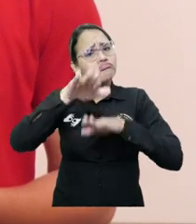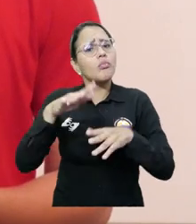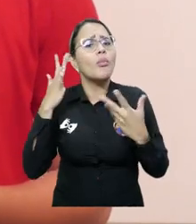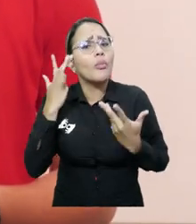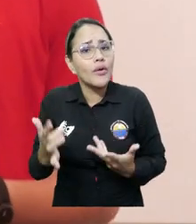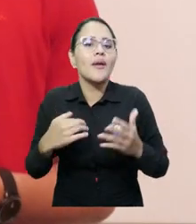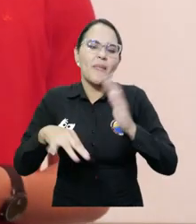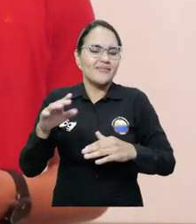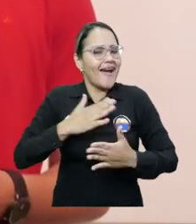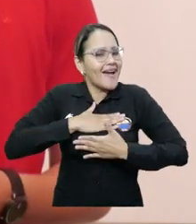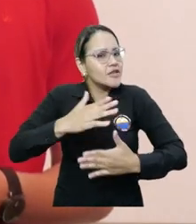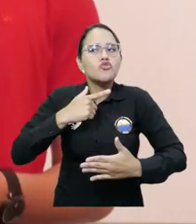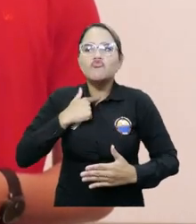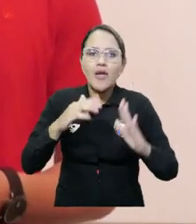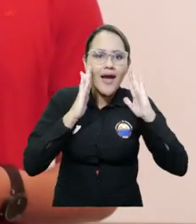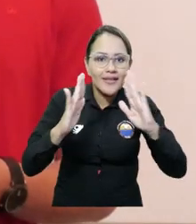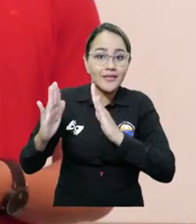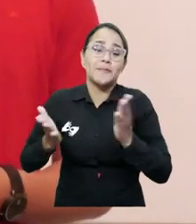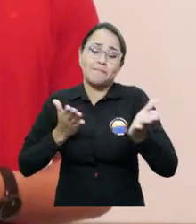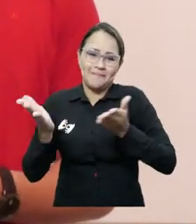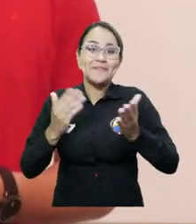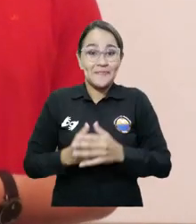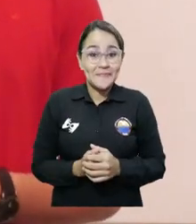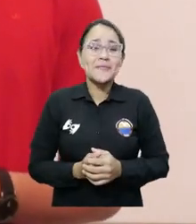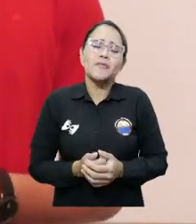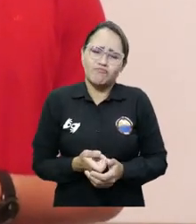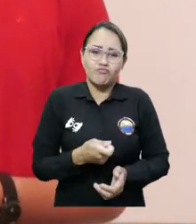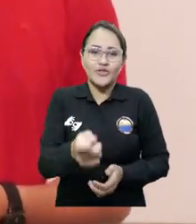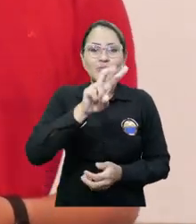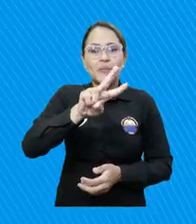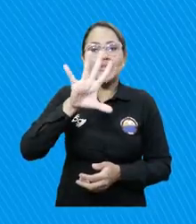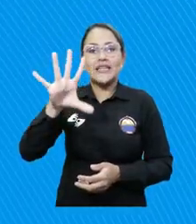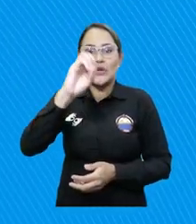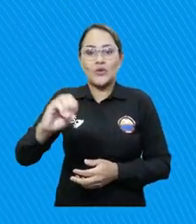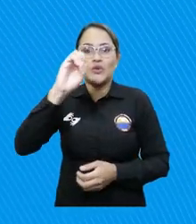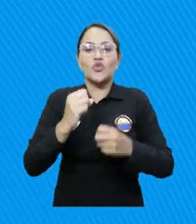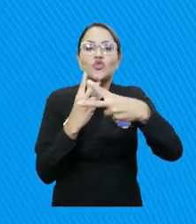invitamos a votar 0-2 por UNI Ingeniería Más Unida.